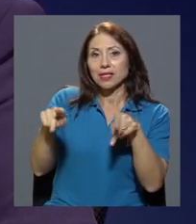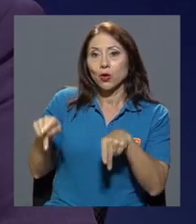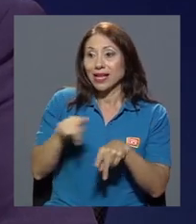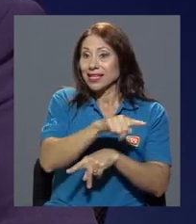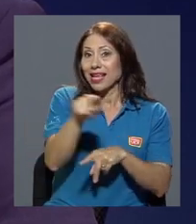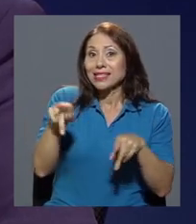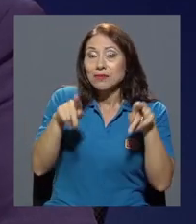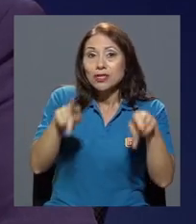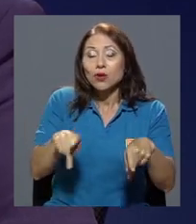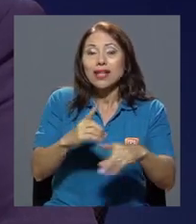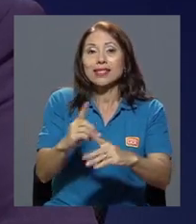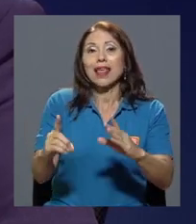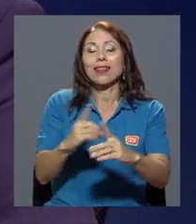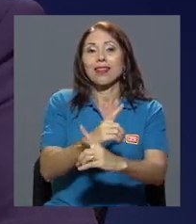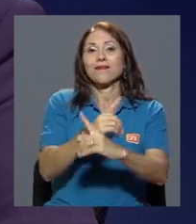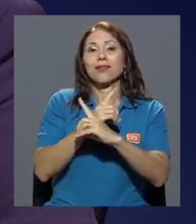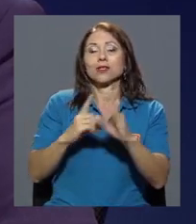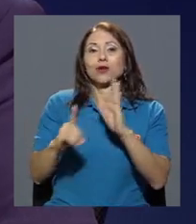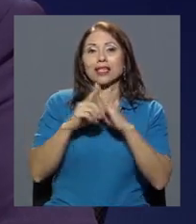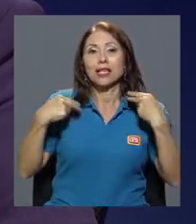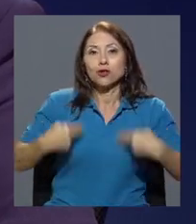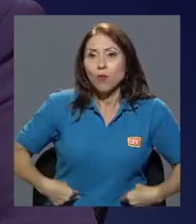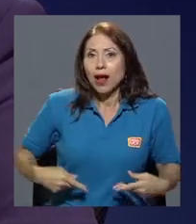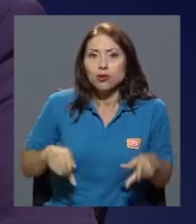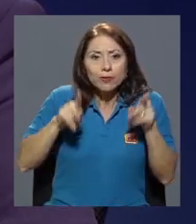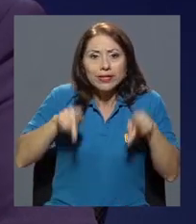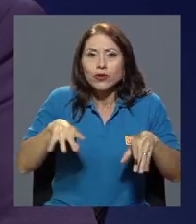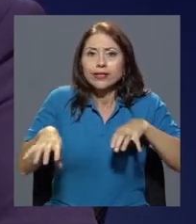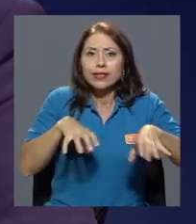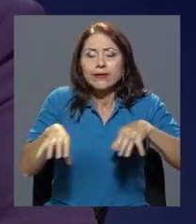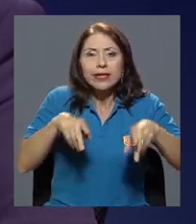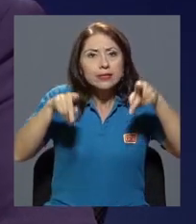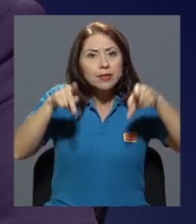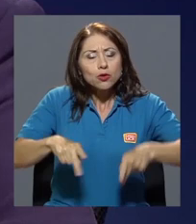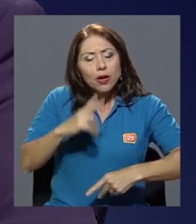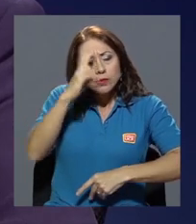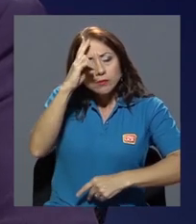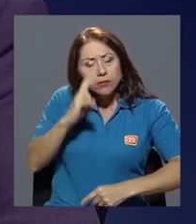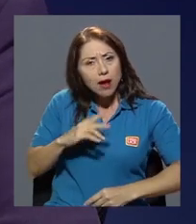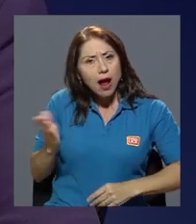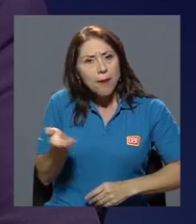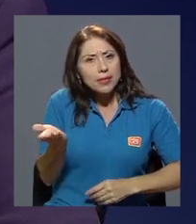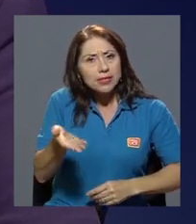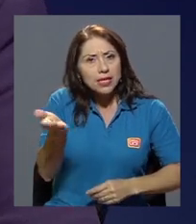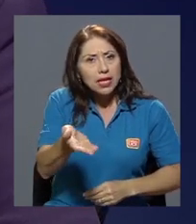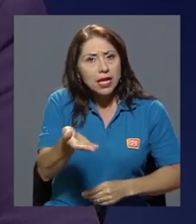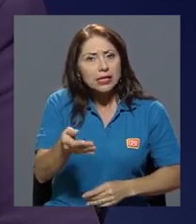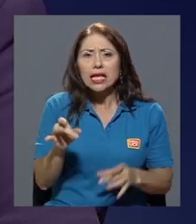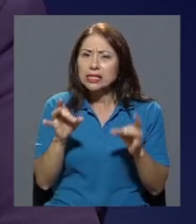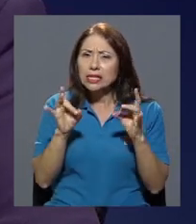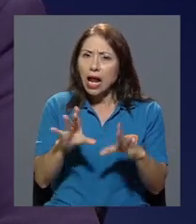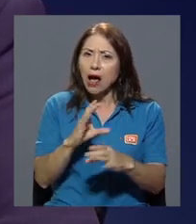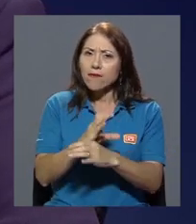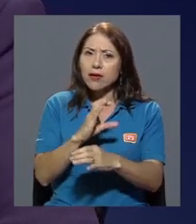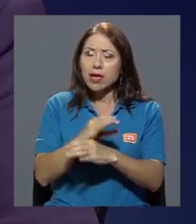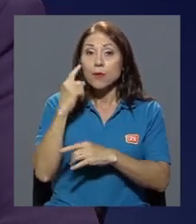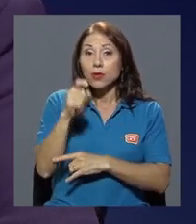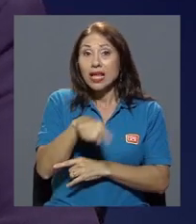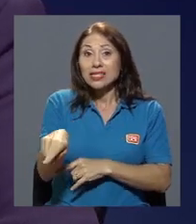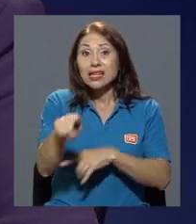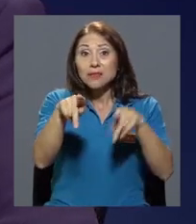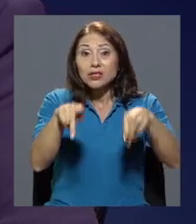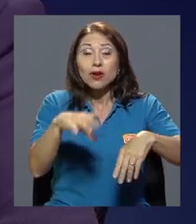defensoras de derechos humanos, son activistas, son campesinos. Entonces, no solamente es grave porque estas personas están injustamente privadas de